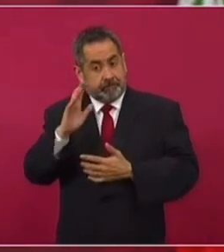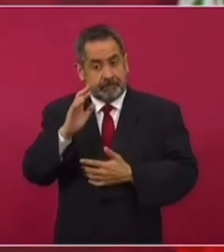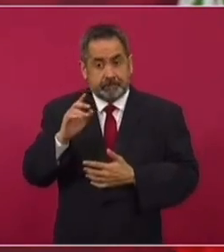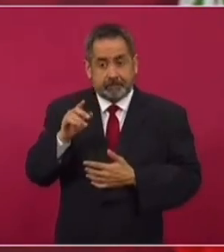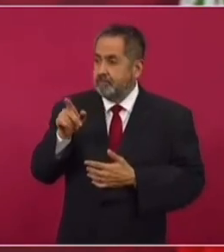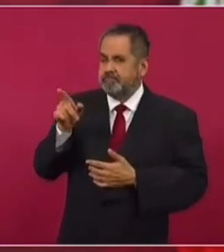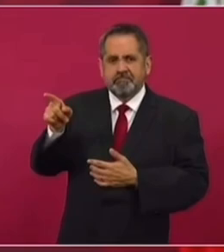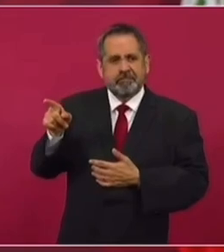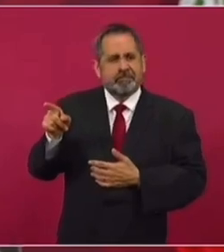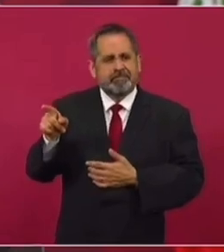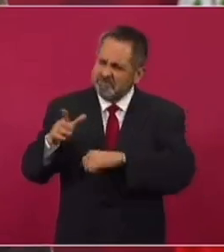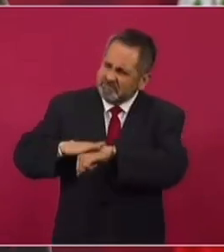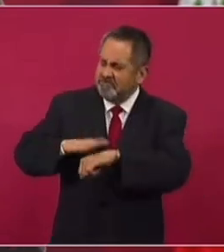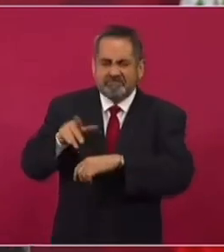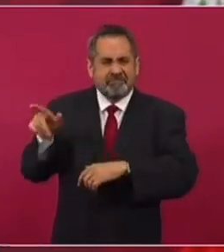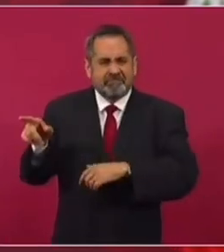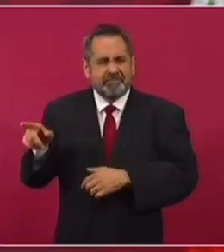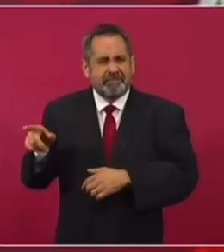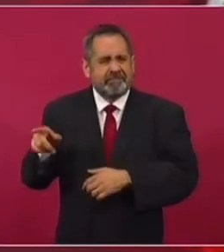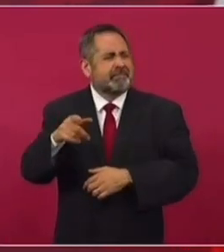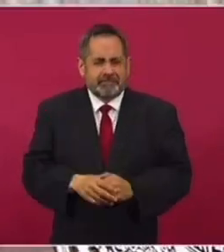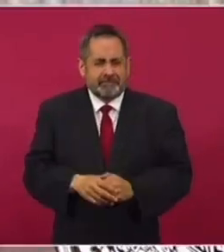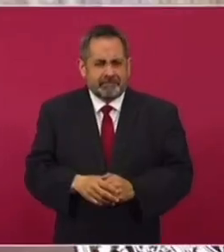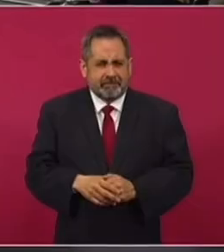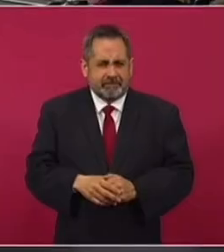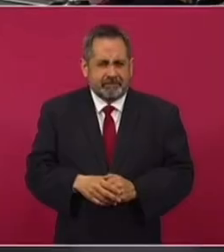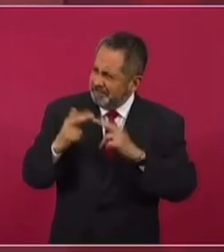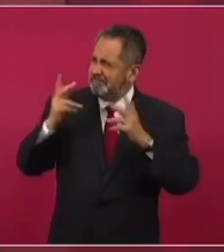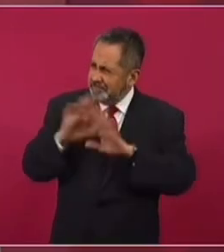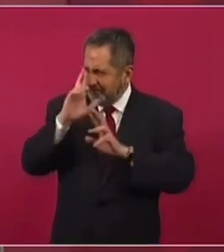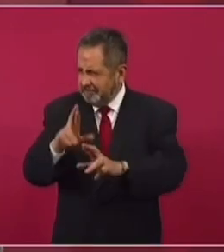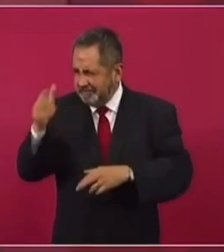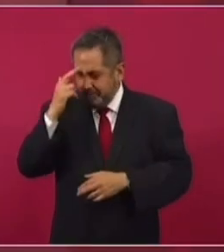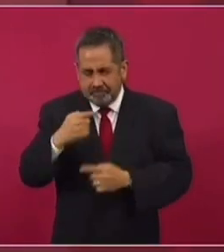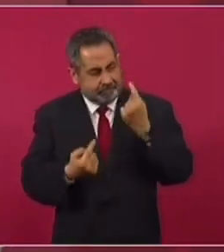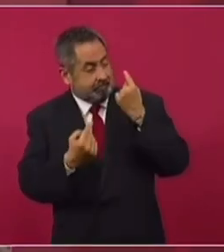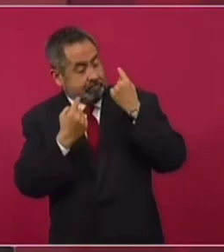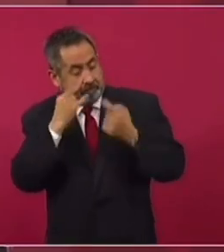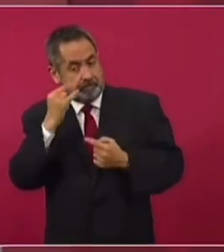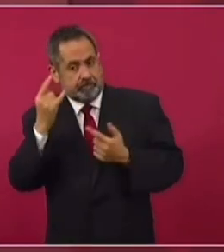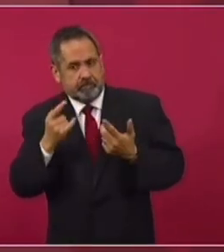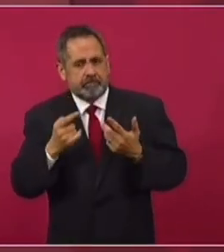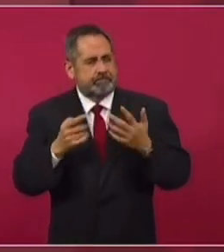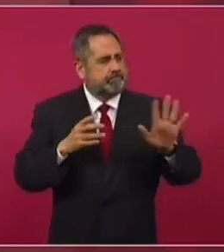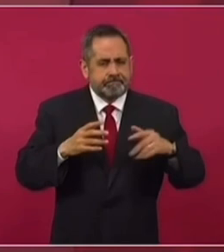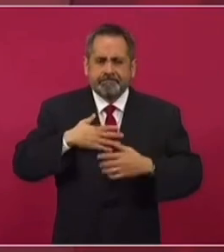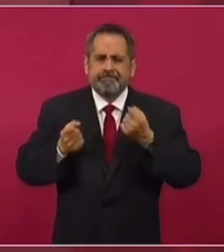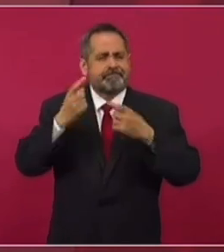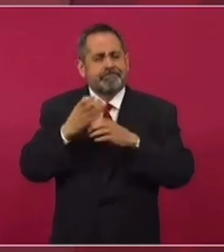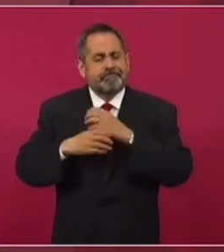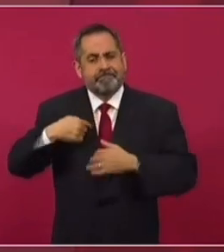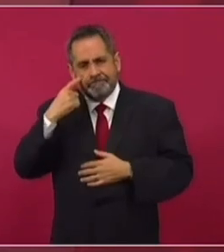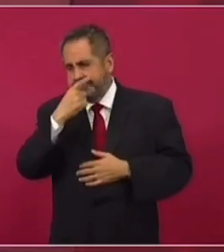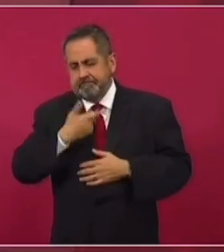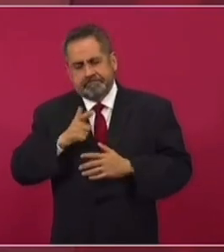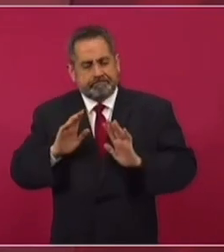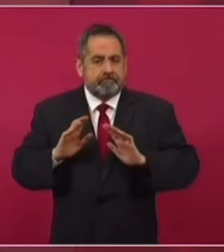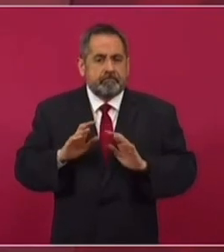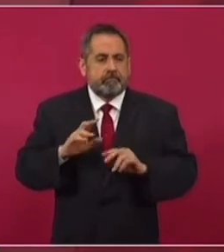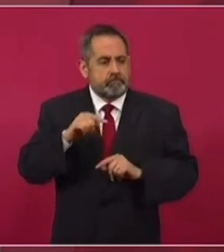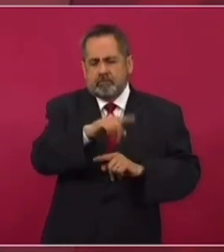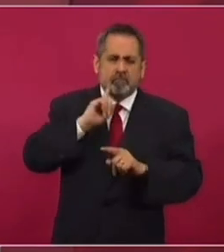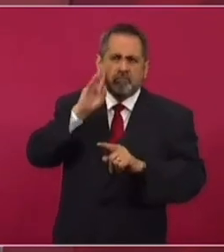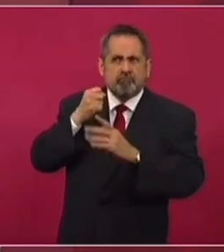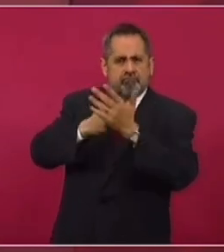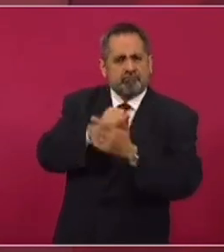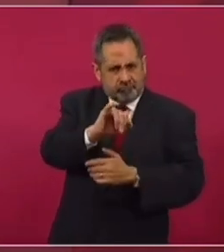coreaban allá en la casa, ¿cómo es lo del patriarcado? Se rompe el pacto y a mí había cosas que no me parecían, pero no por la